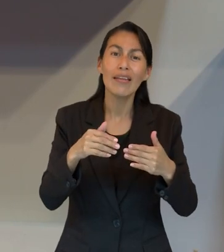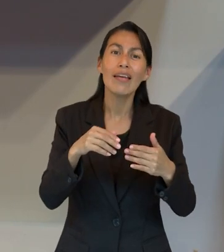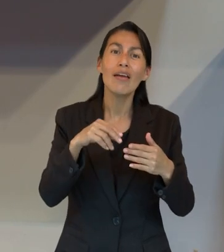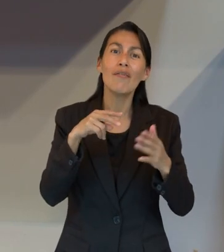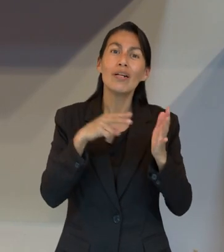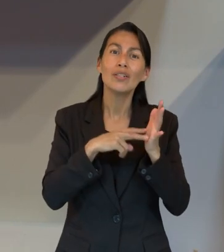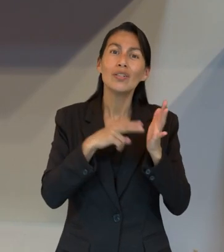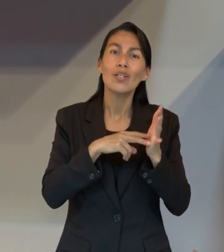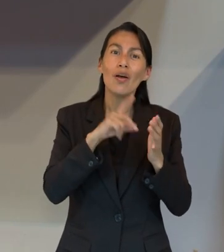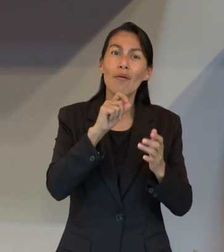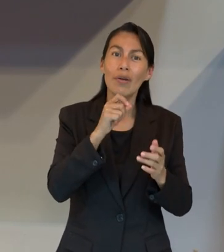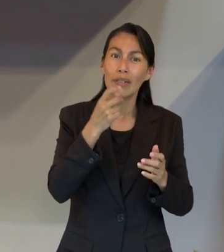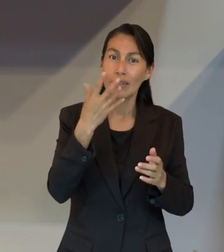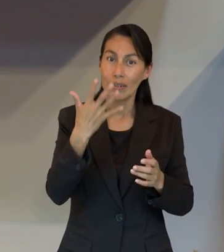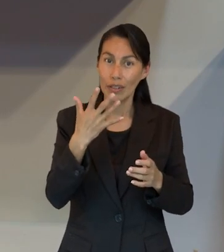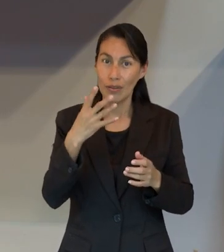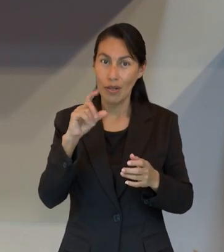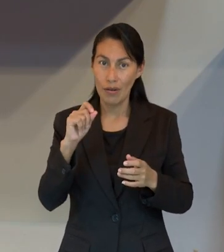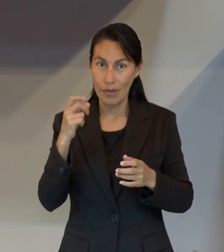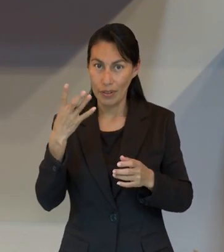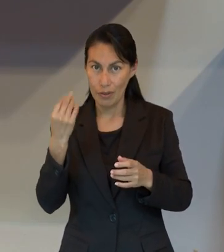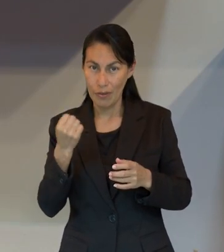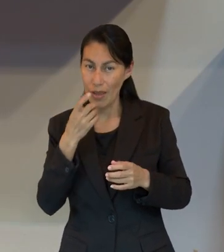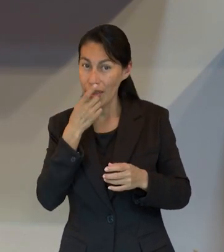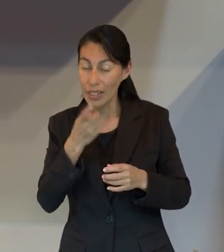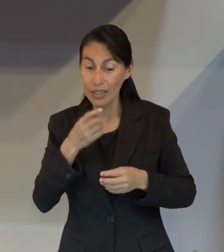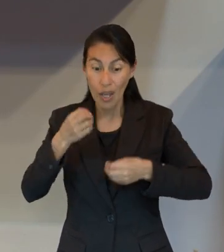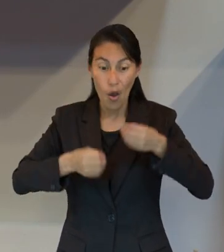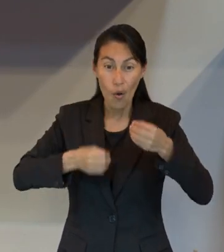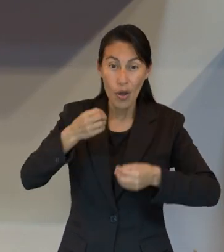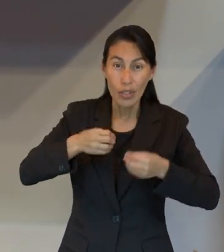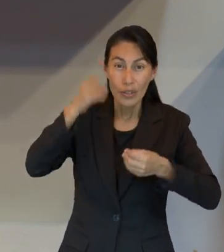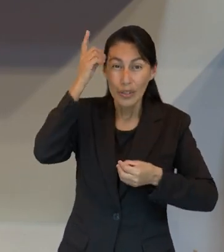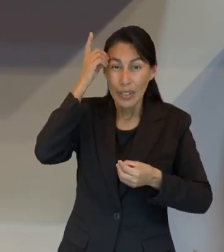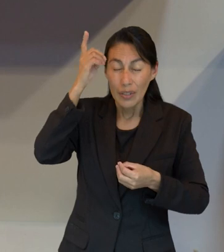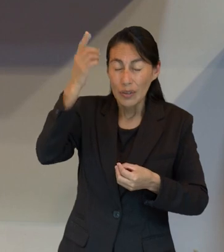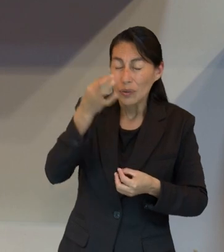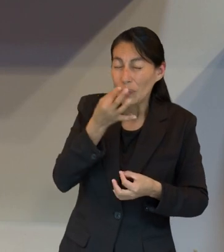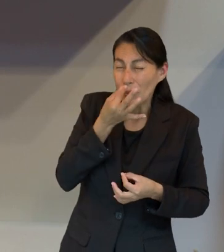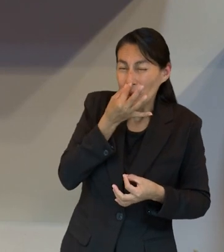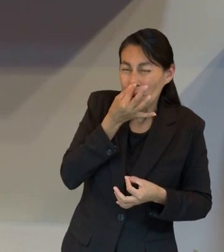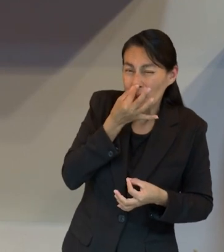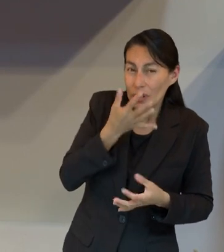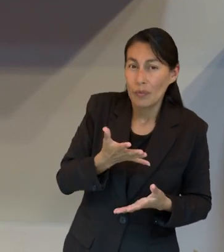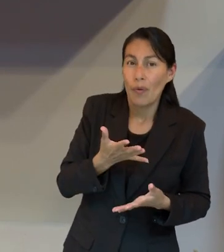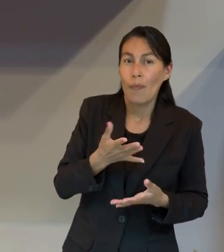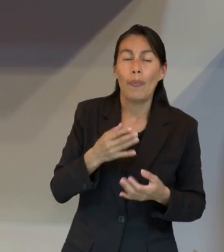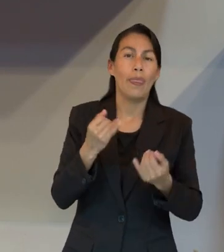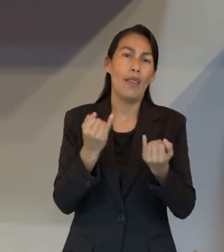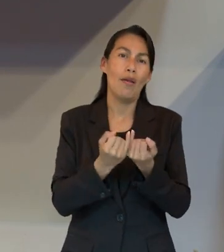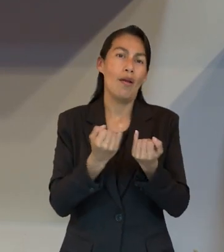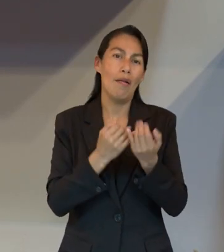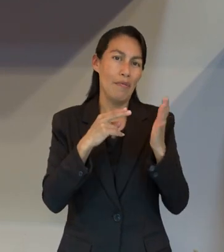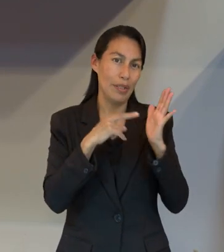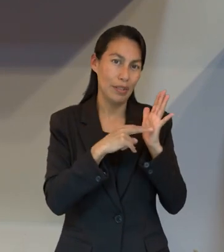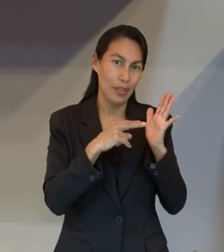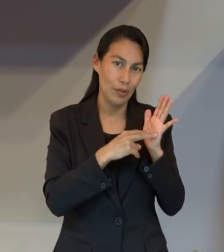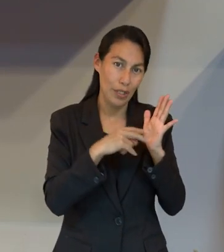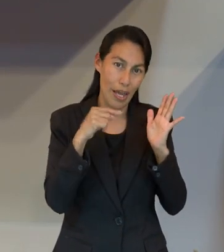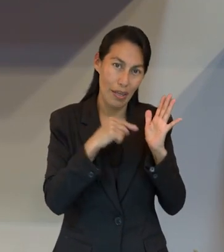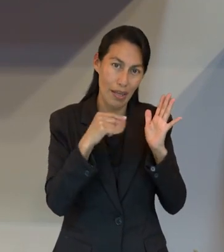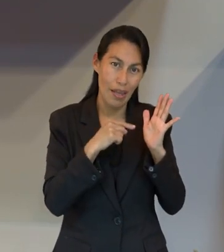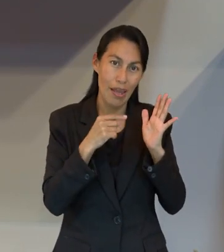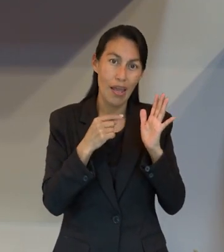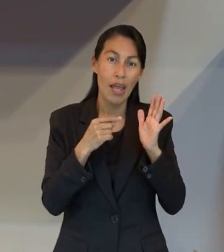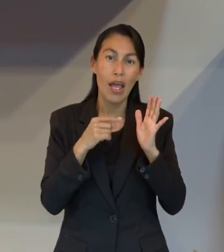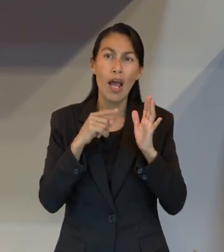29, hay una exhortación que dice que el juicio de Dios se aproxima. Y más adelante, en los últimos versículos, también se